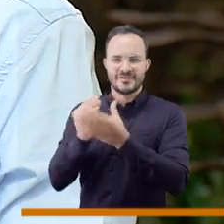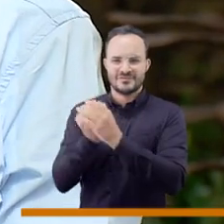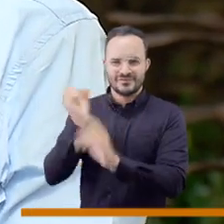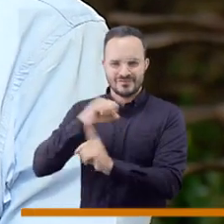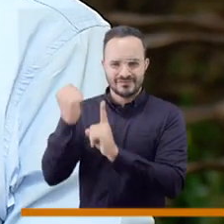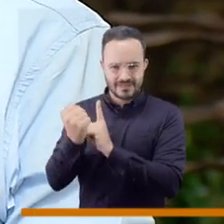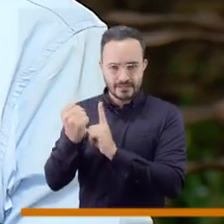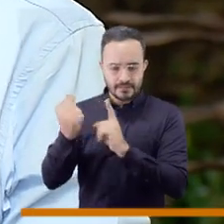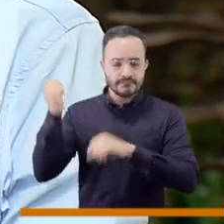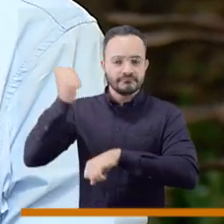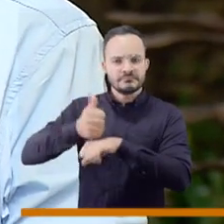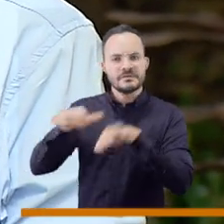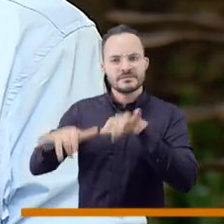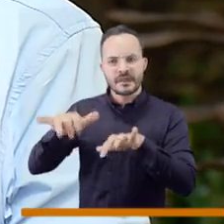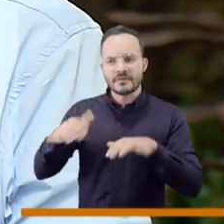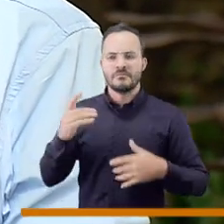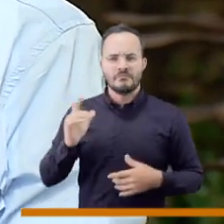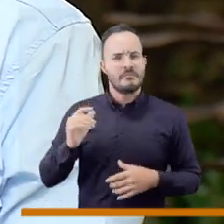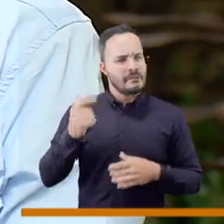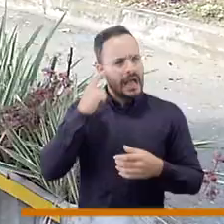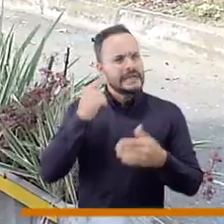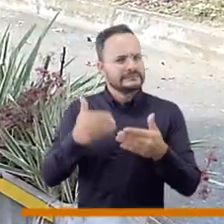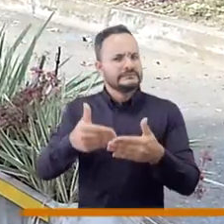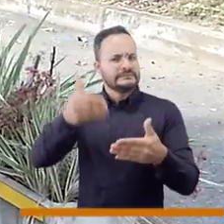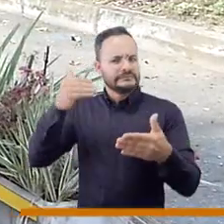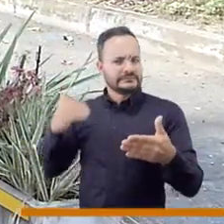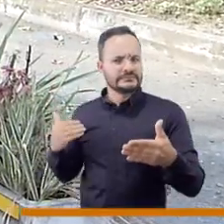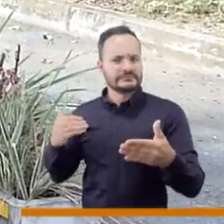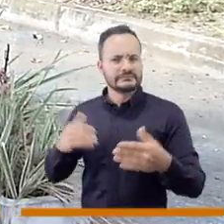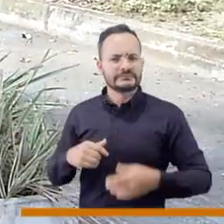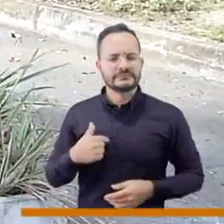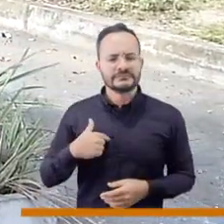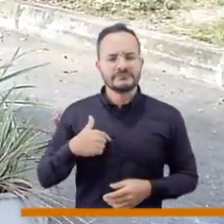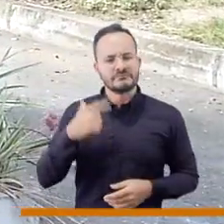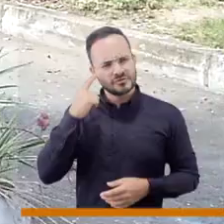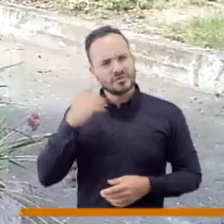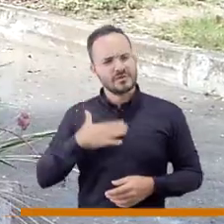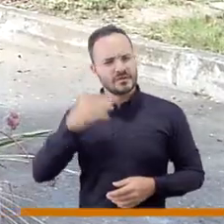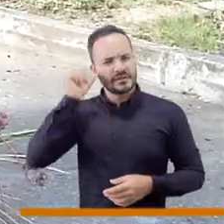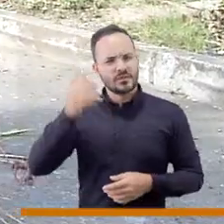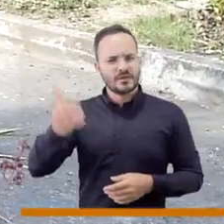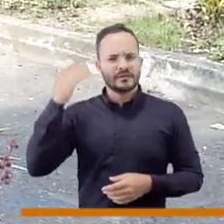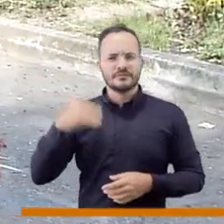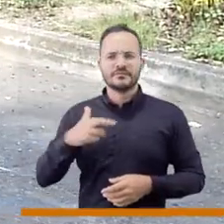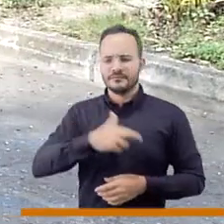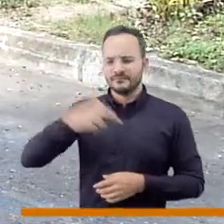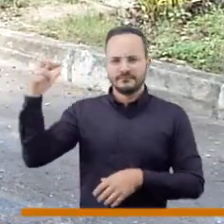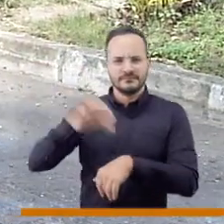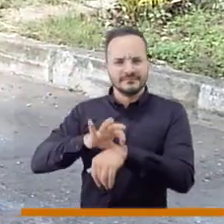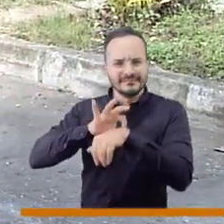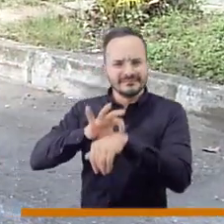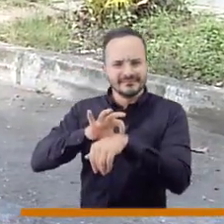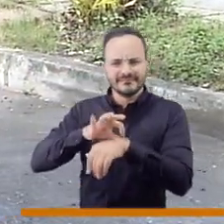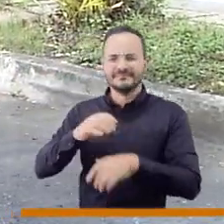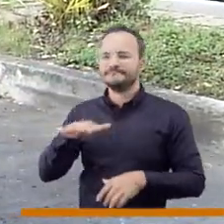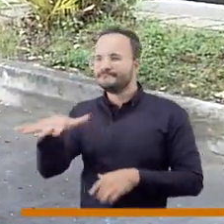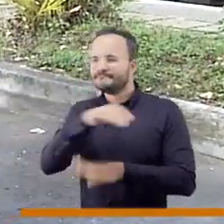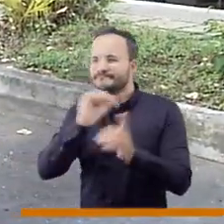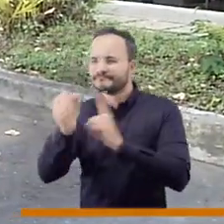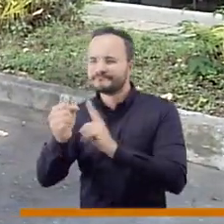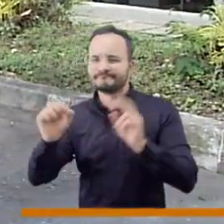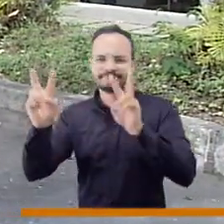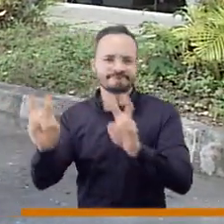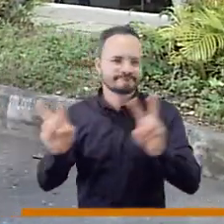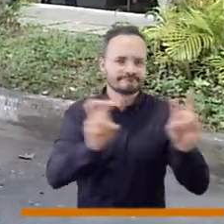social y creo que mucho más atrás por supuesto, cuando yo desde mi profesión de médico dedicado a los temas